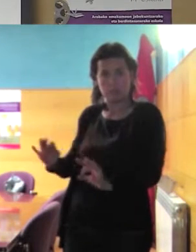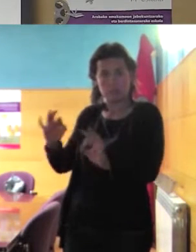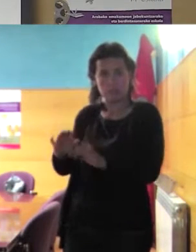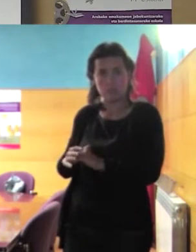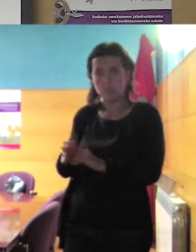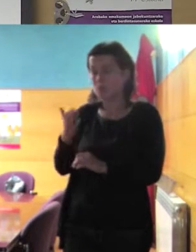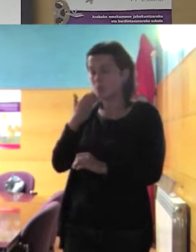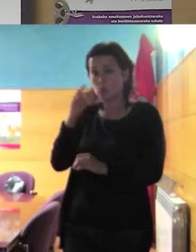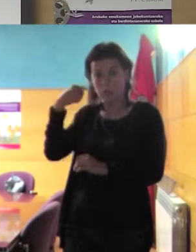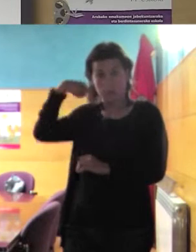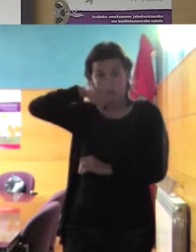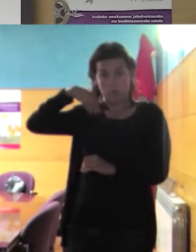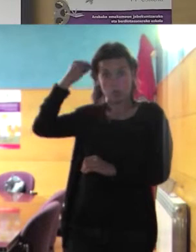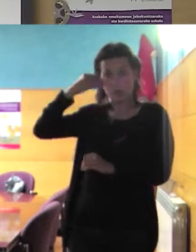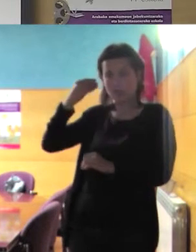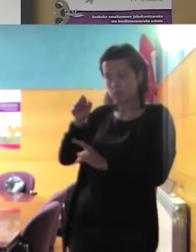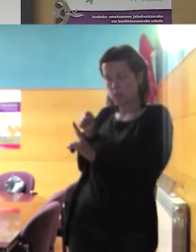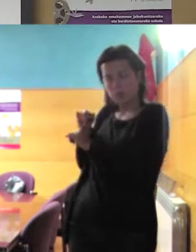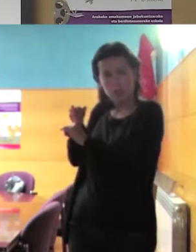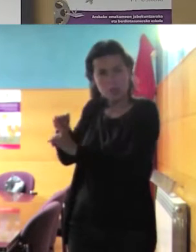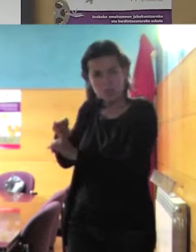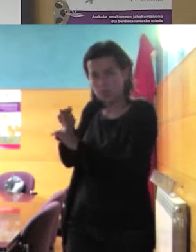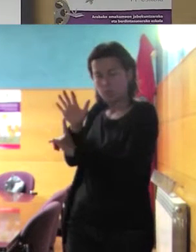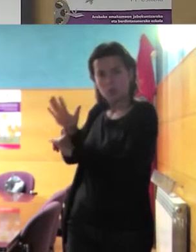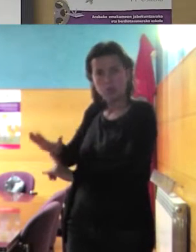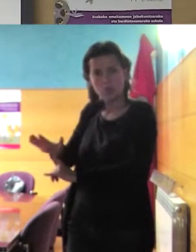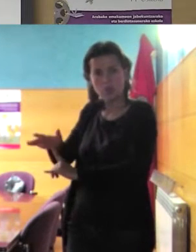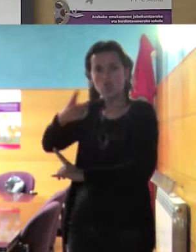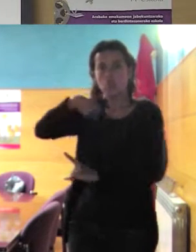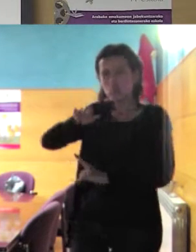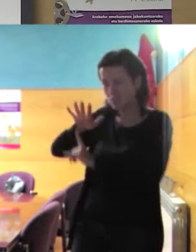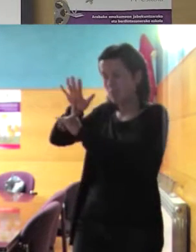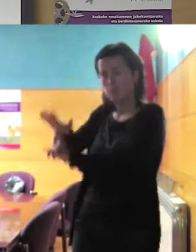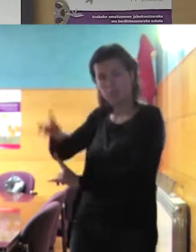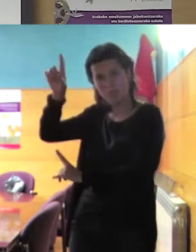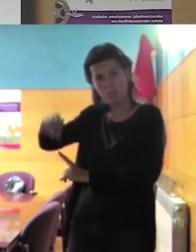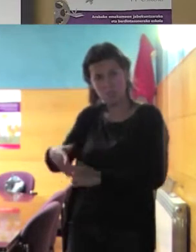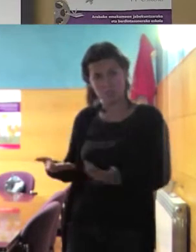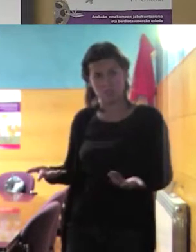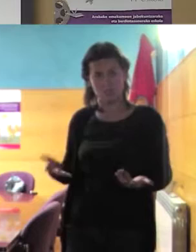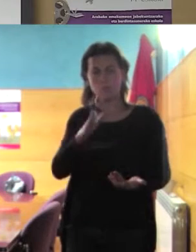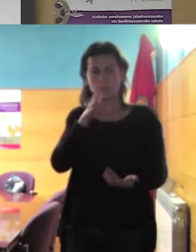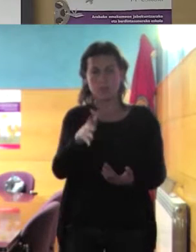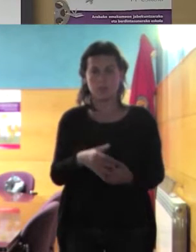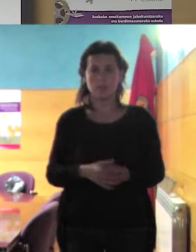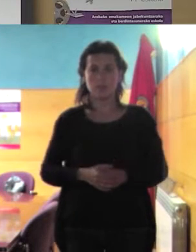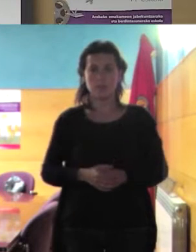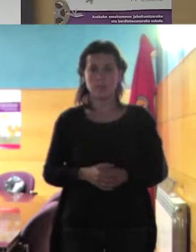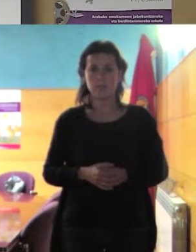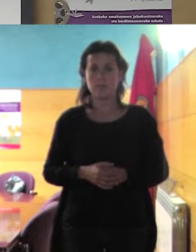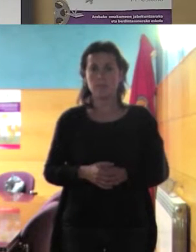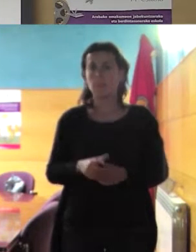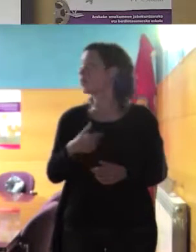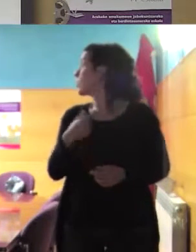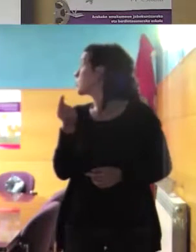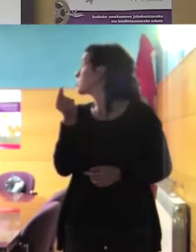opresión cuántas opresiones más tiene que que sufrir y luego sí que marco en azul dos cosas